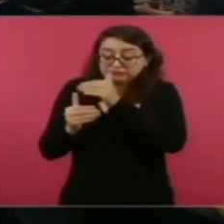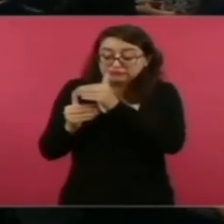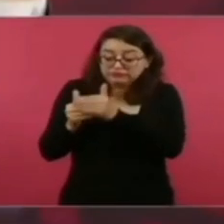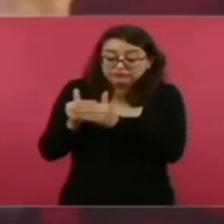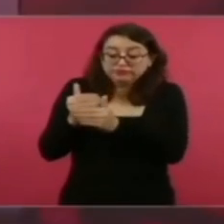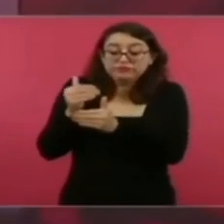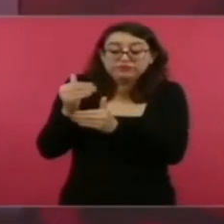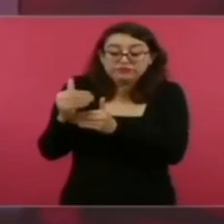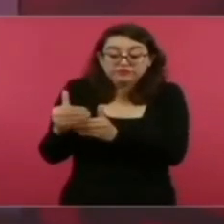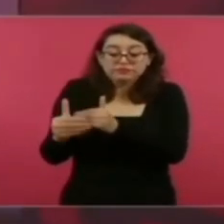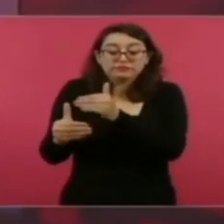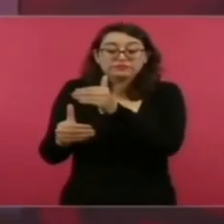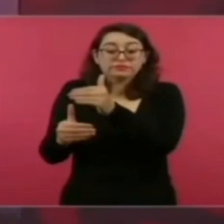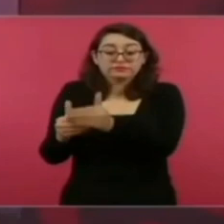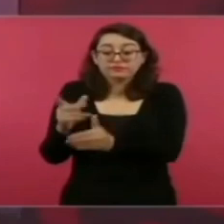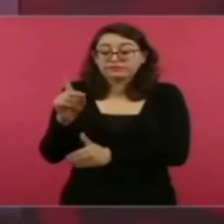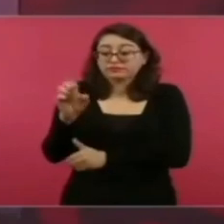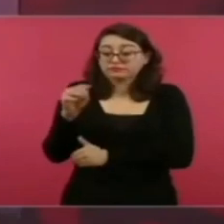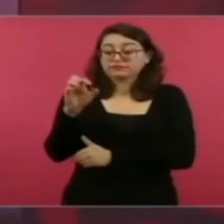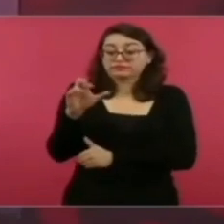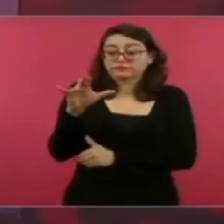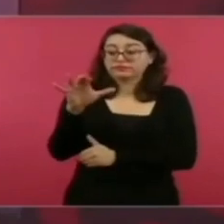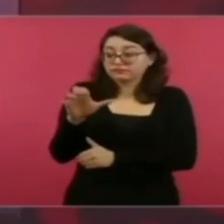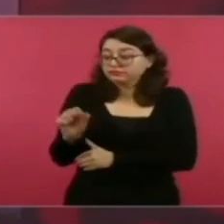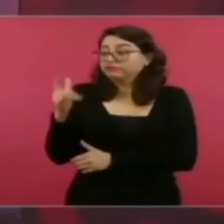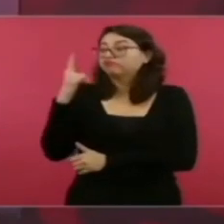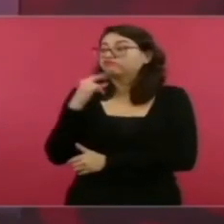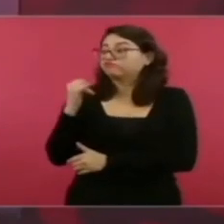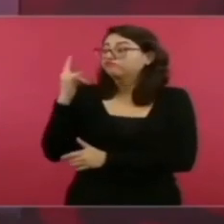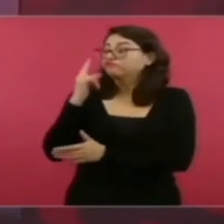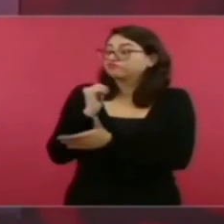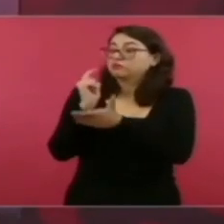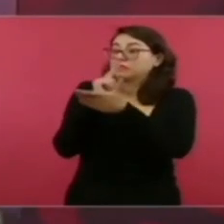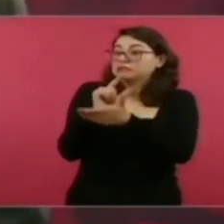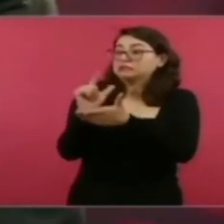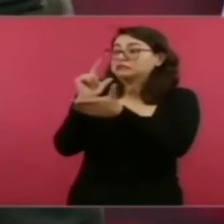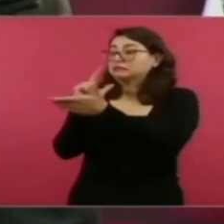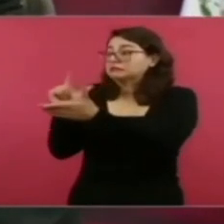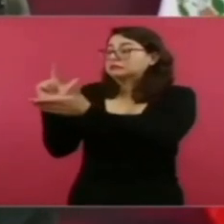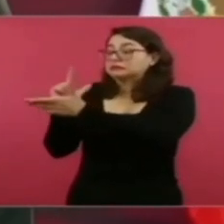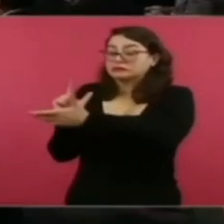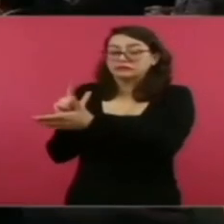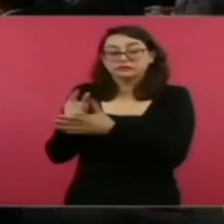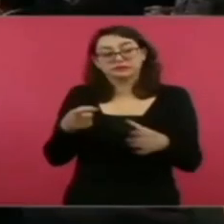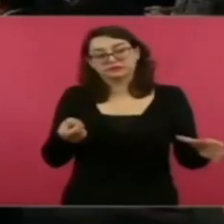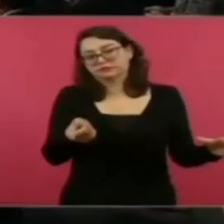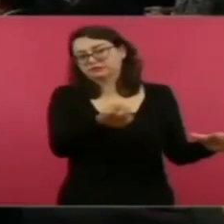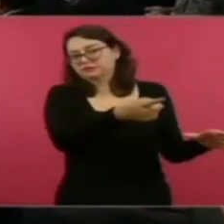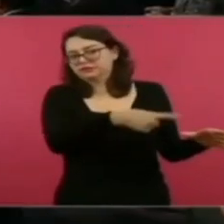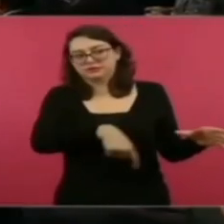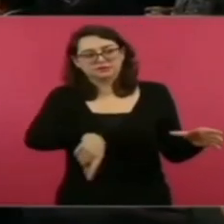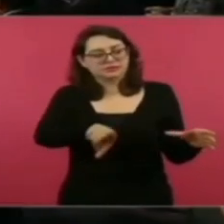Estamos dando los primeros pasos. Por eso, esto del tribunal.